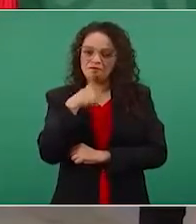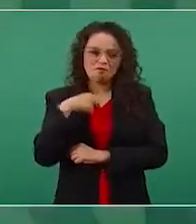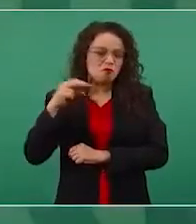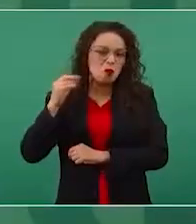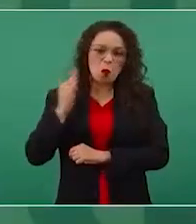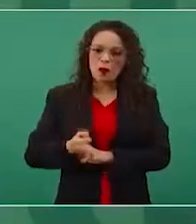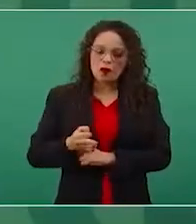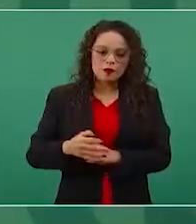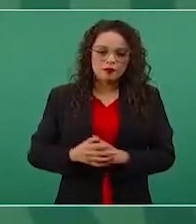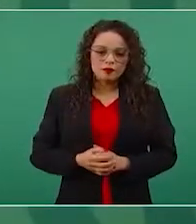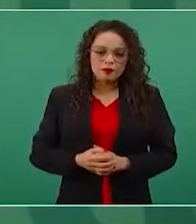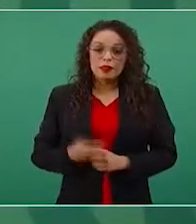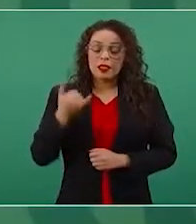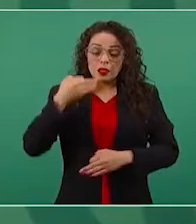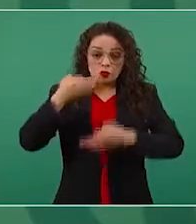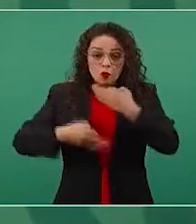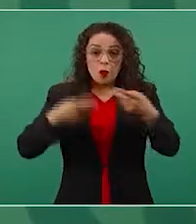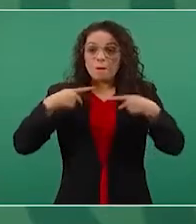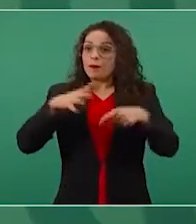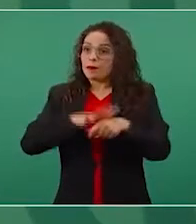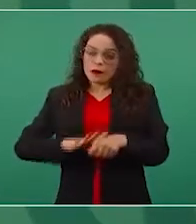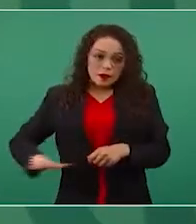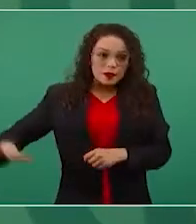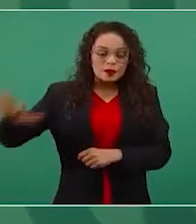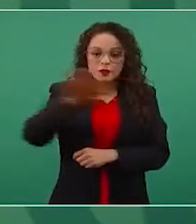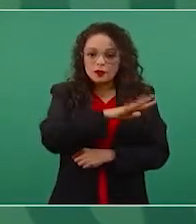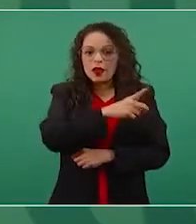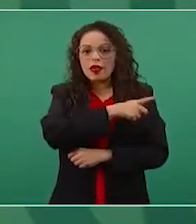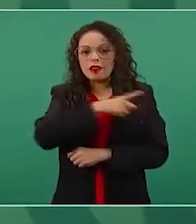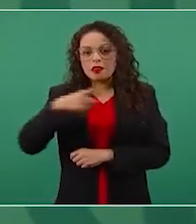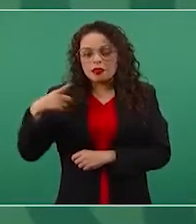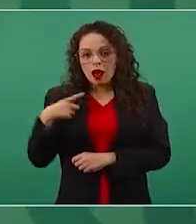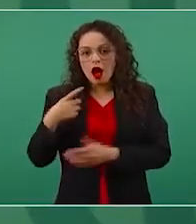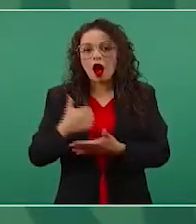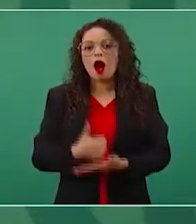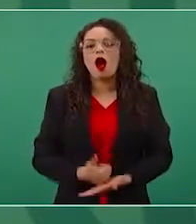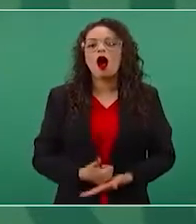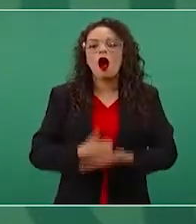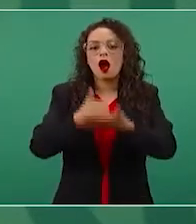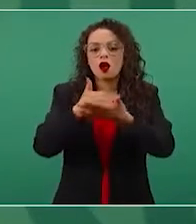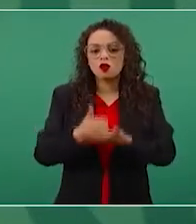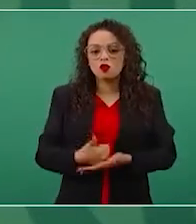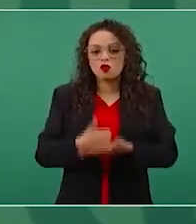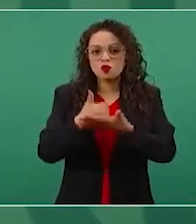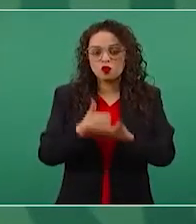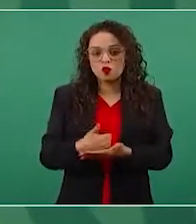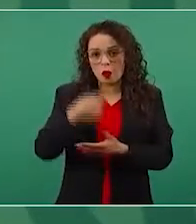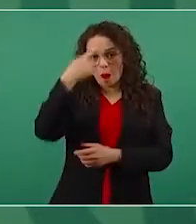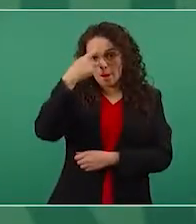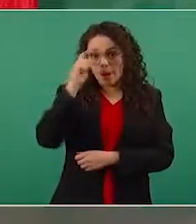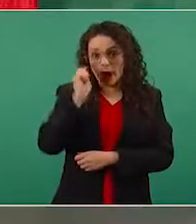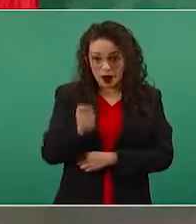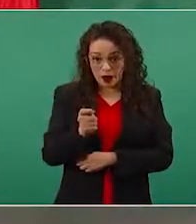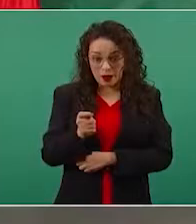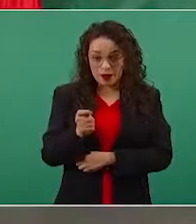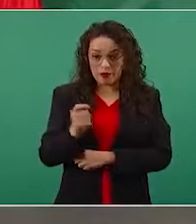Y todos los ciudadanos tenemos que ayudar para dejar a nuestros hijos, a nuestros nietos,